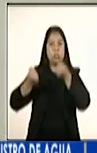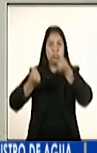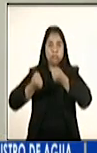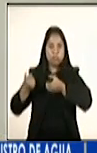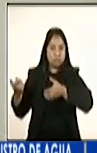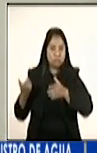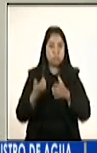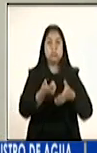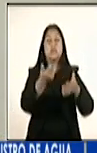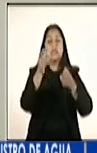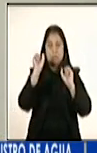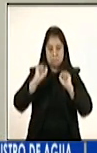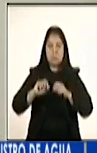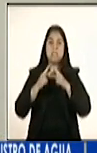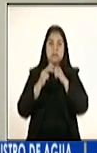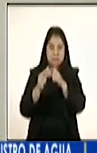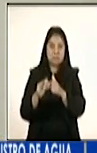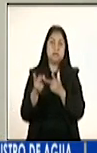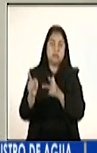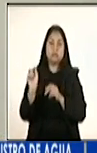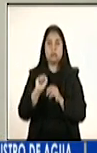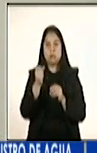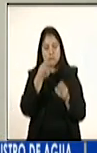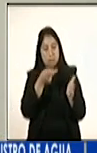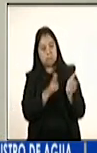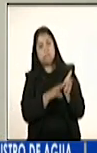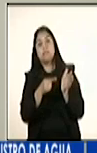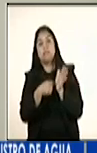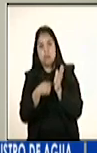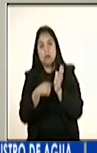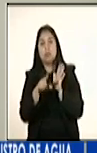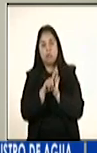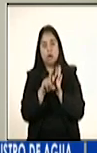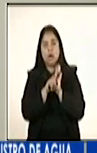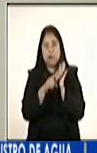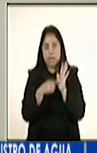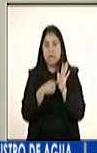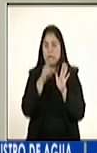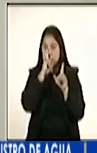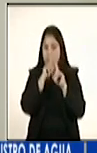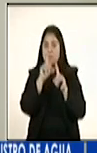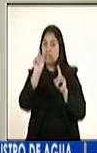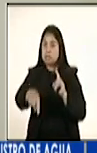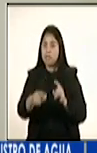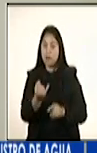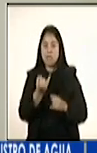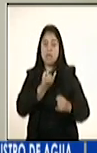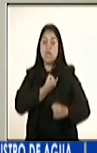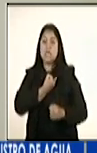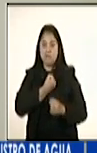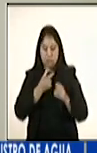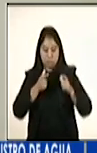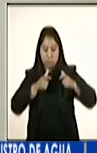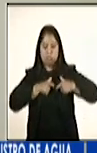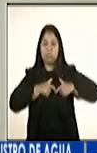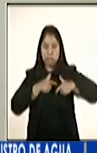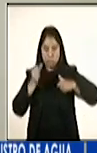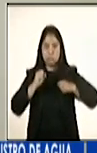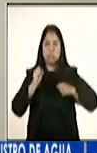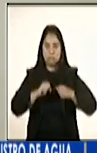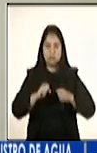el servicio de conformidad con lo estipulado en la ley de la materia, y estar debidamente identificados. Los servicios de